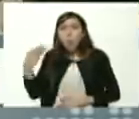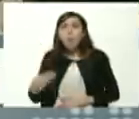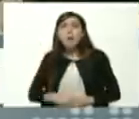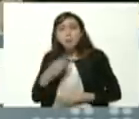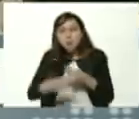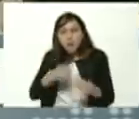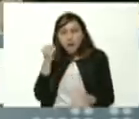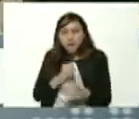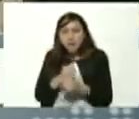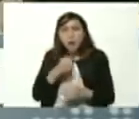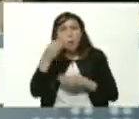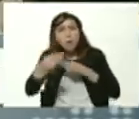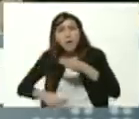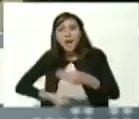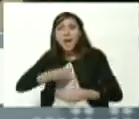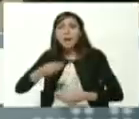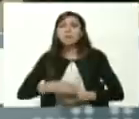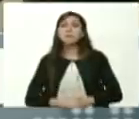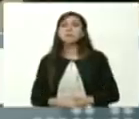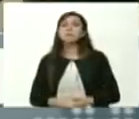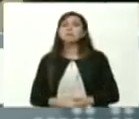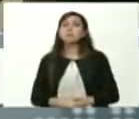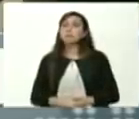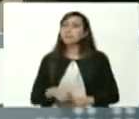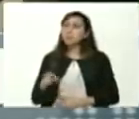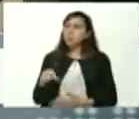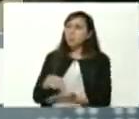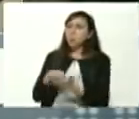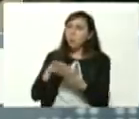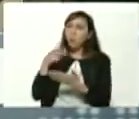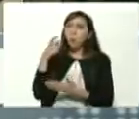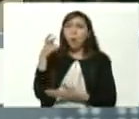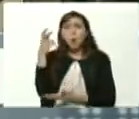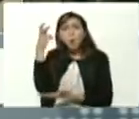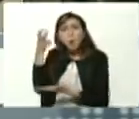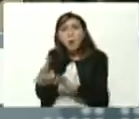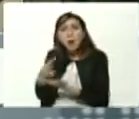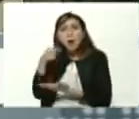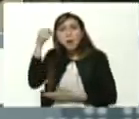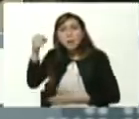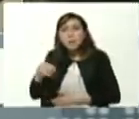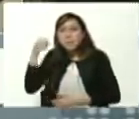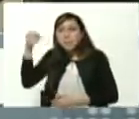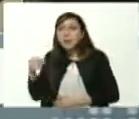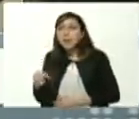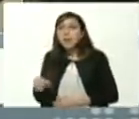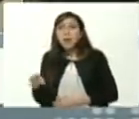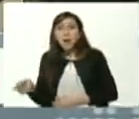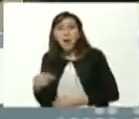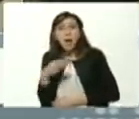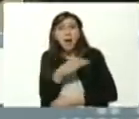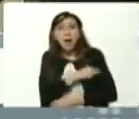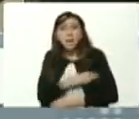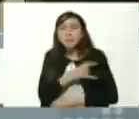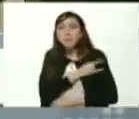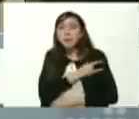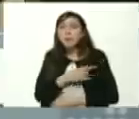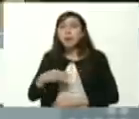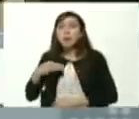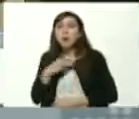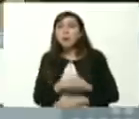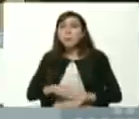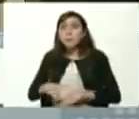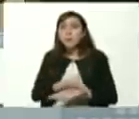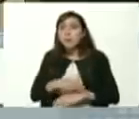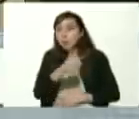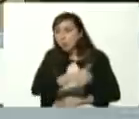este trabajo que hacen además me estaba mostrando unos videitos el ministro César Trump de cómo ustedes están recorriendo